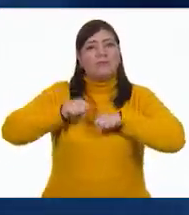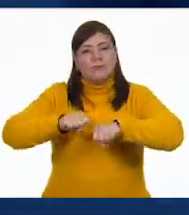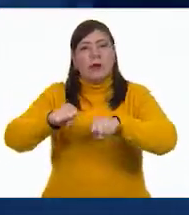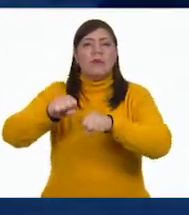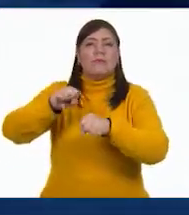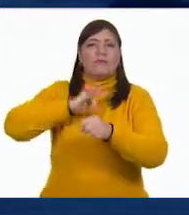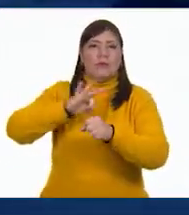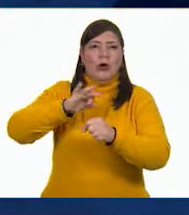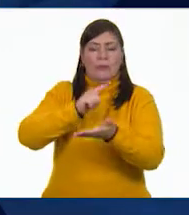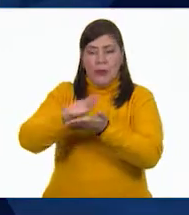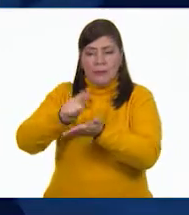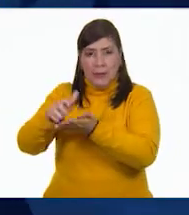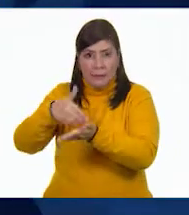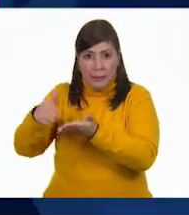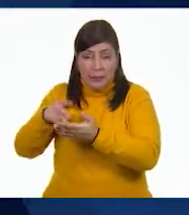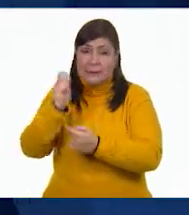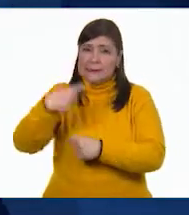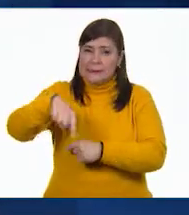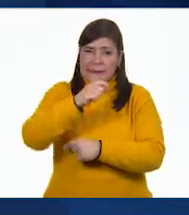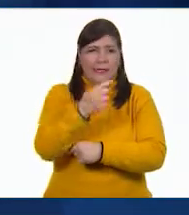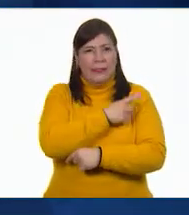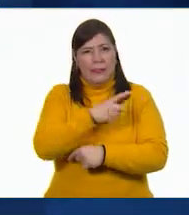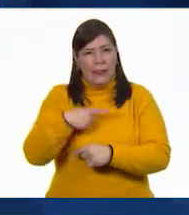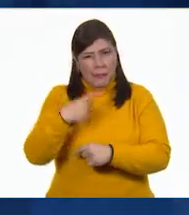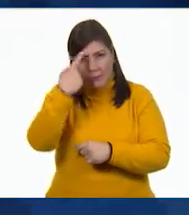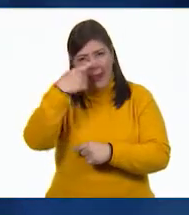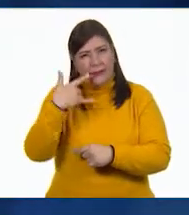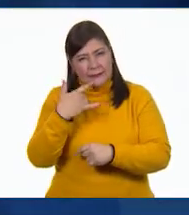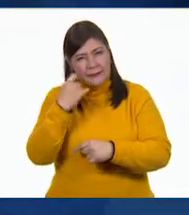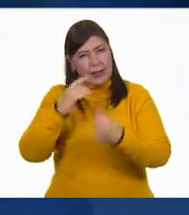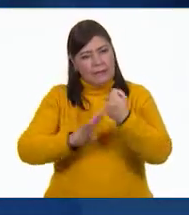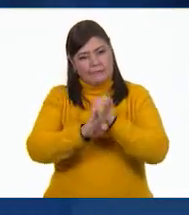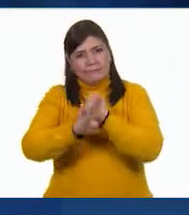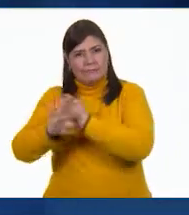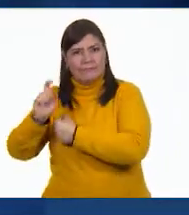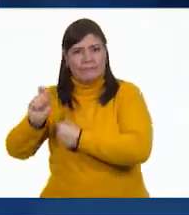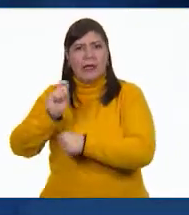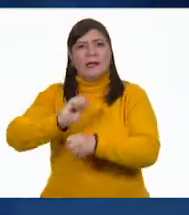Sigamos luchando juntos contra este virus cuidándonos los unos a los otros.